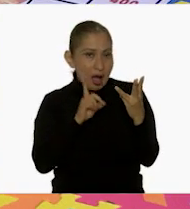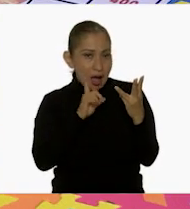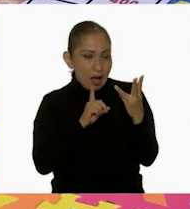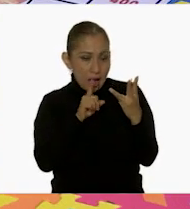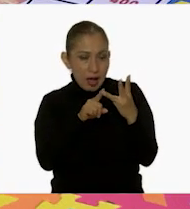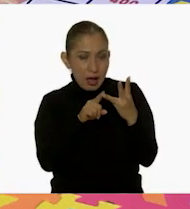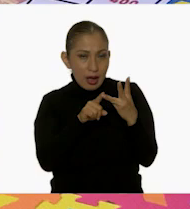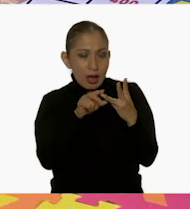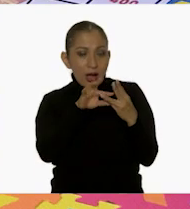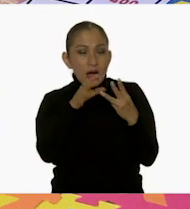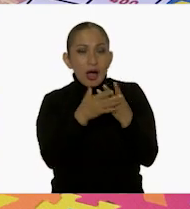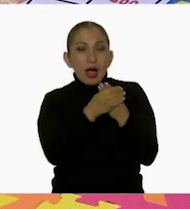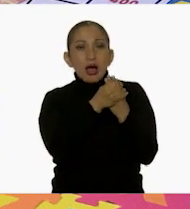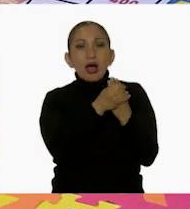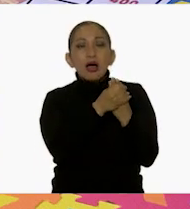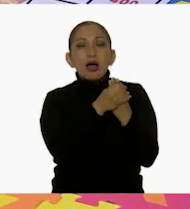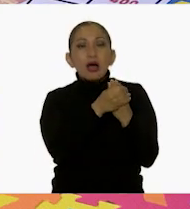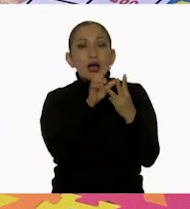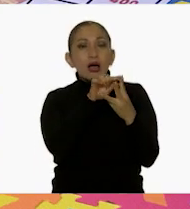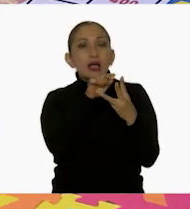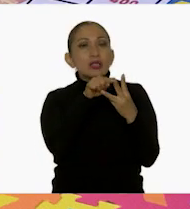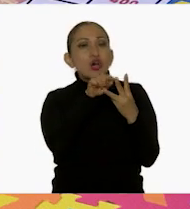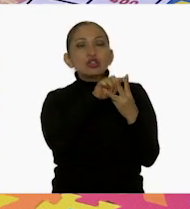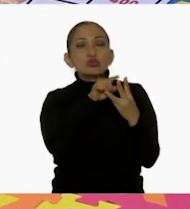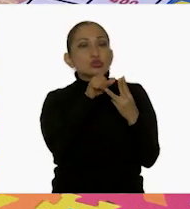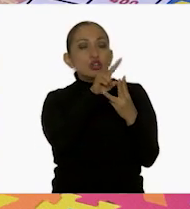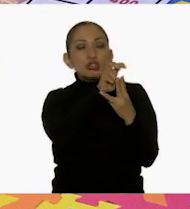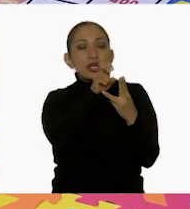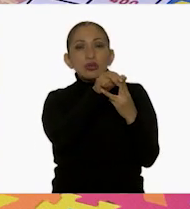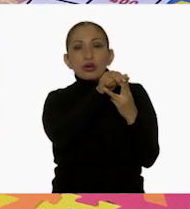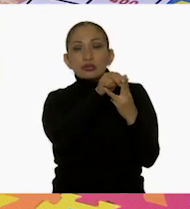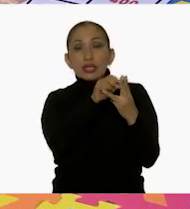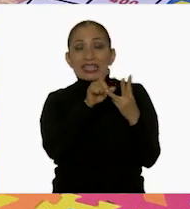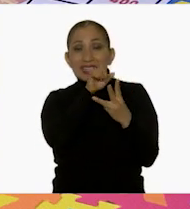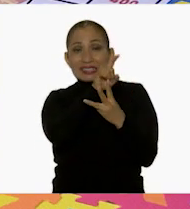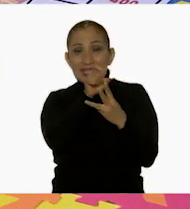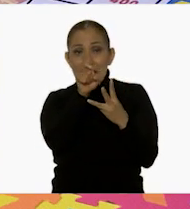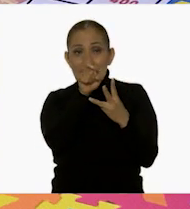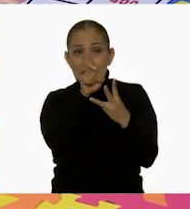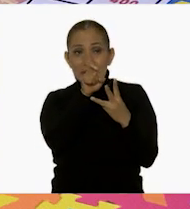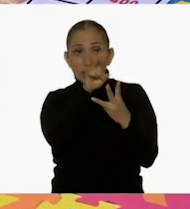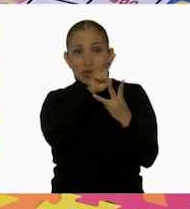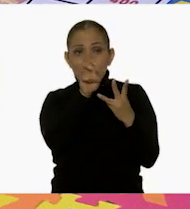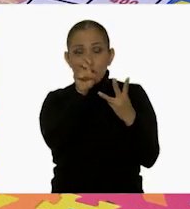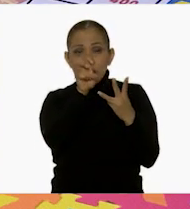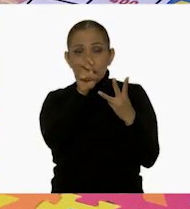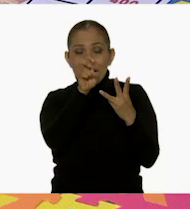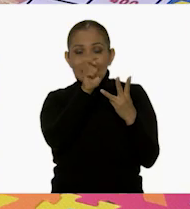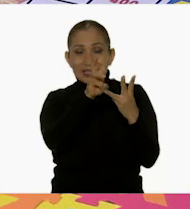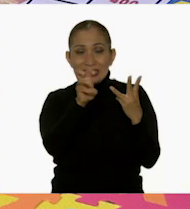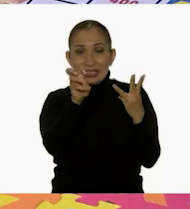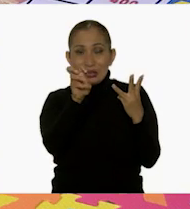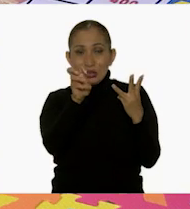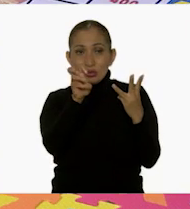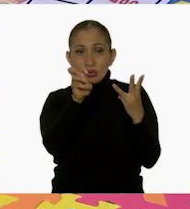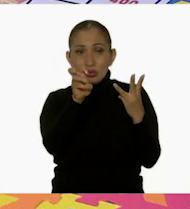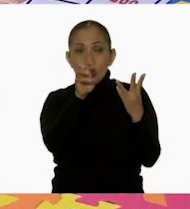¿Y en total cuánto sería? ¿Le puedes contar? En total serían 100, 200, 300,